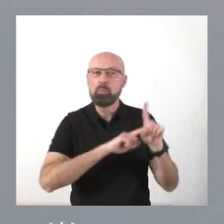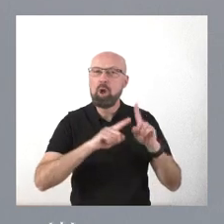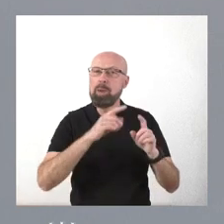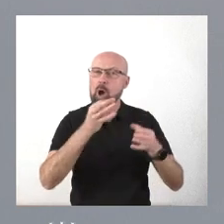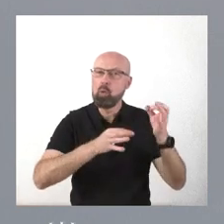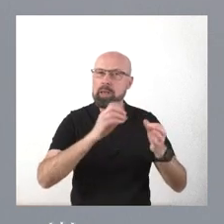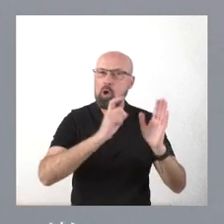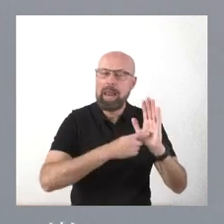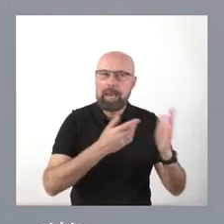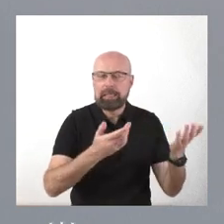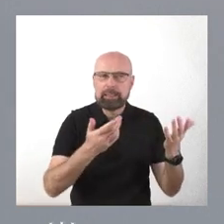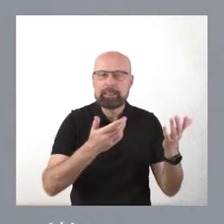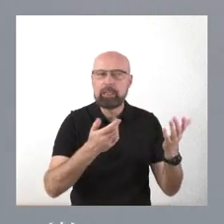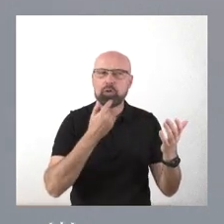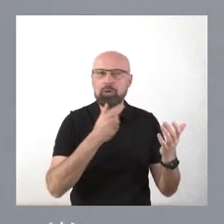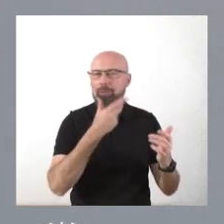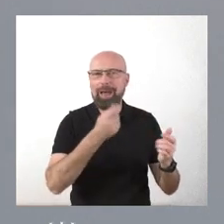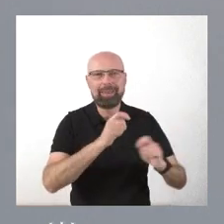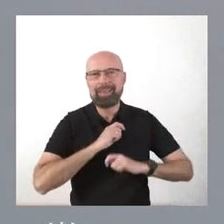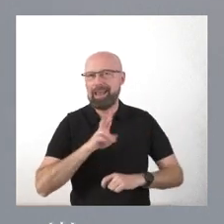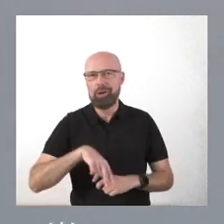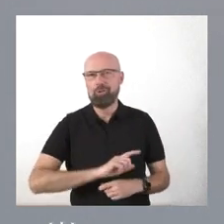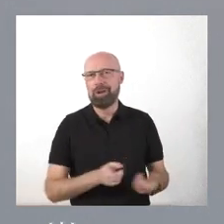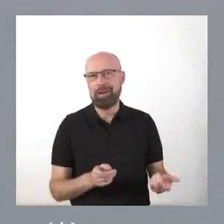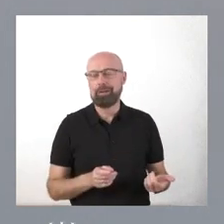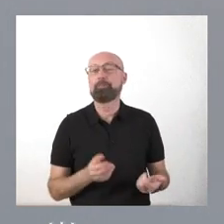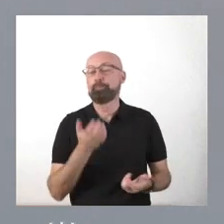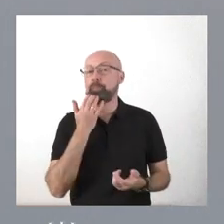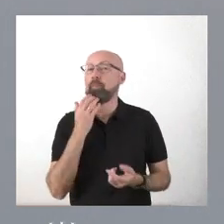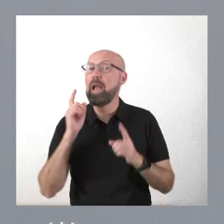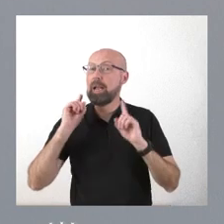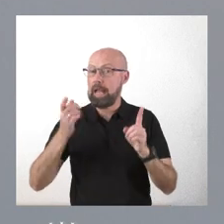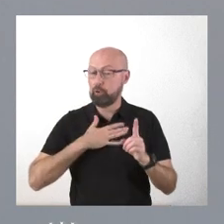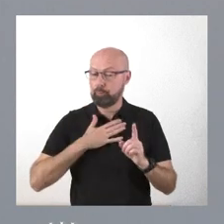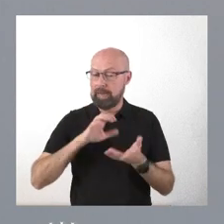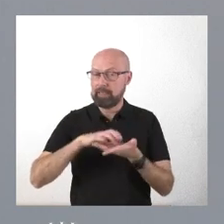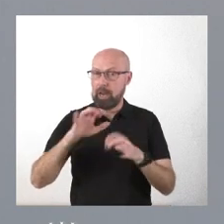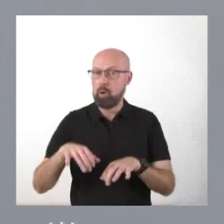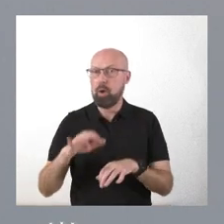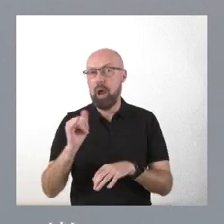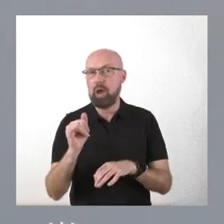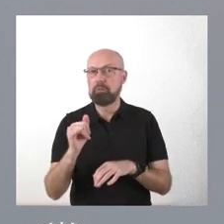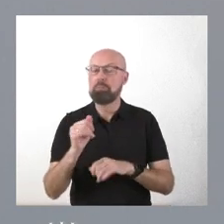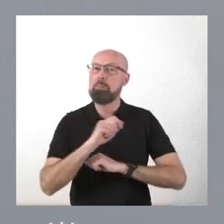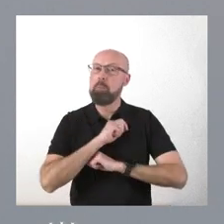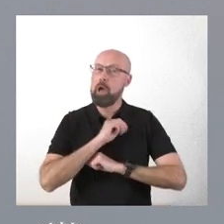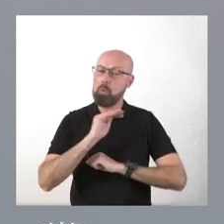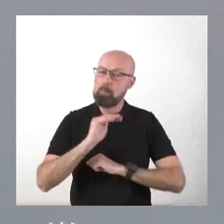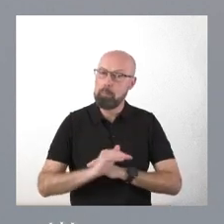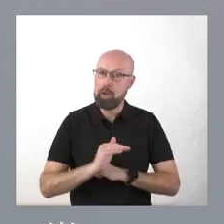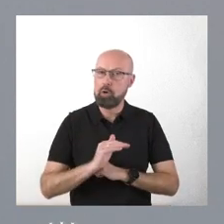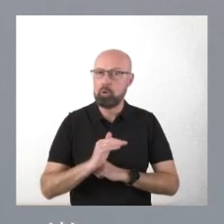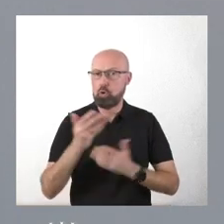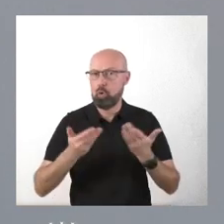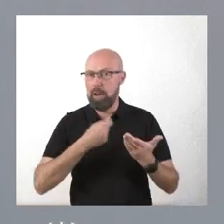económico y la creación de empleo. Es verdad que, en el caso de Castilla y León, tenemos algo menos de tasa de paro que en el ámbito